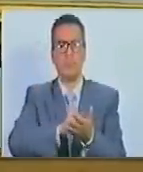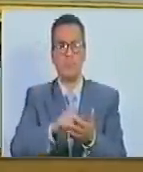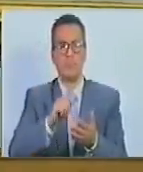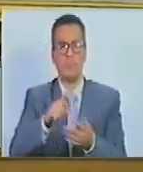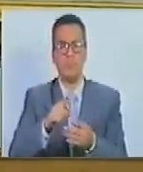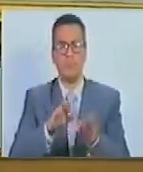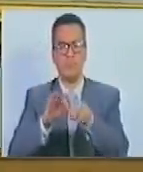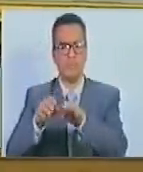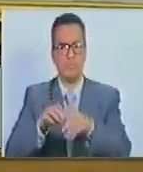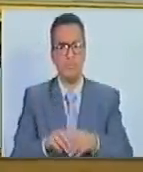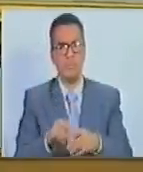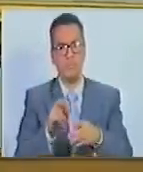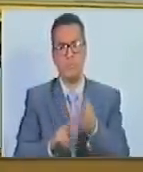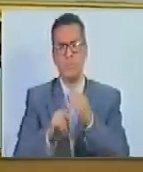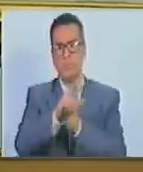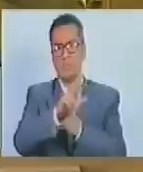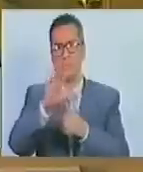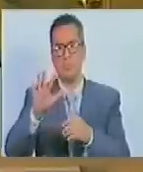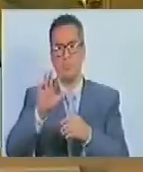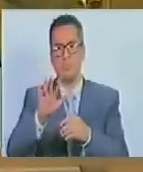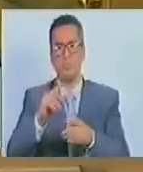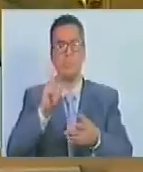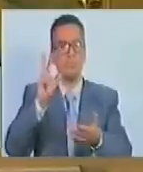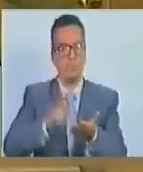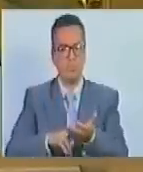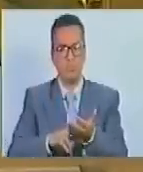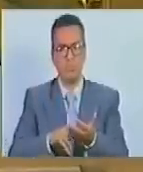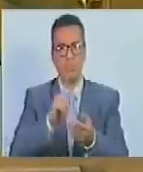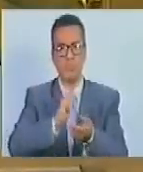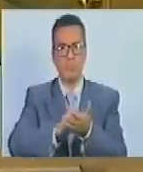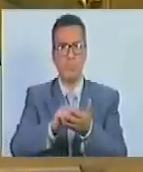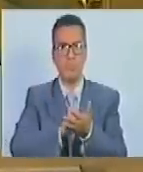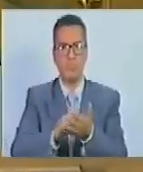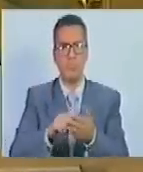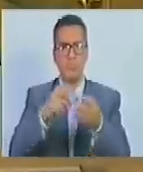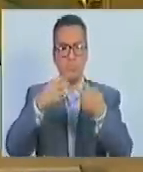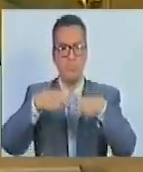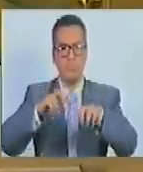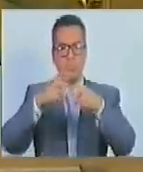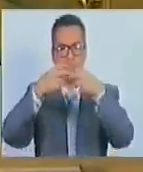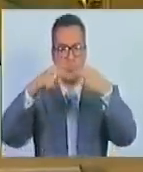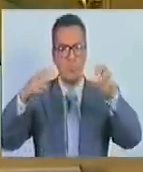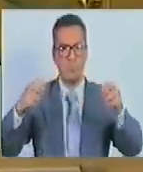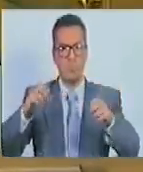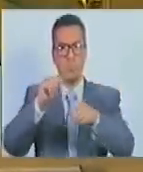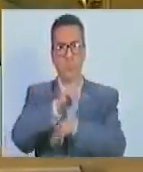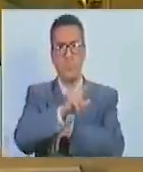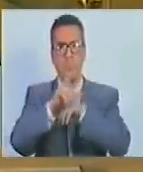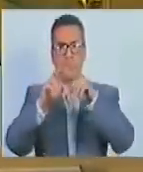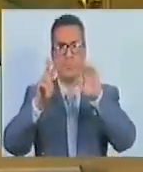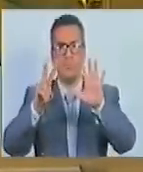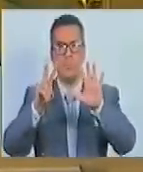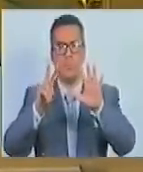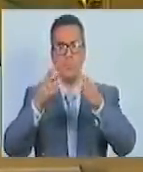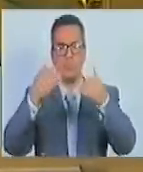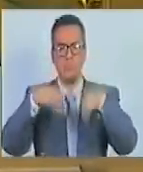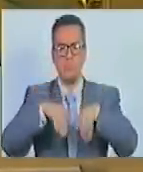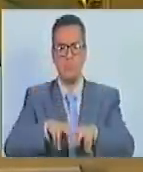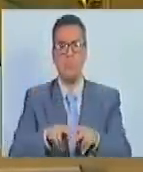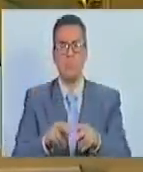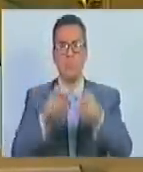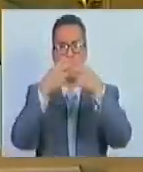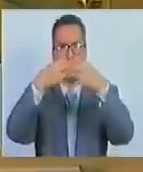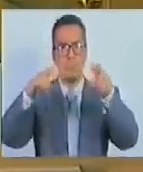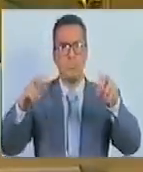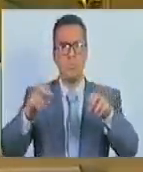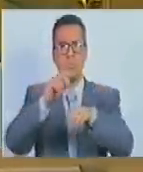Siguiente, Secretaria. Trigésimo quinto. Se sugiere aprobar con modificación la denominación del epígrafe del artículo 37 que pasa a ser el